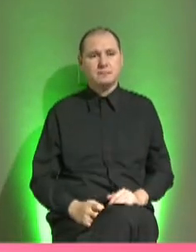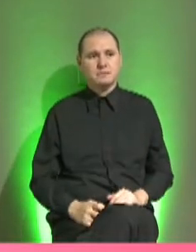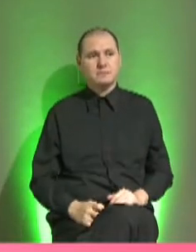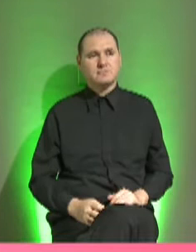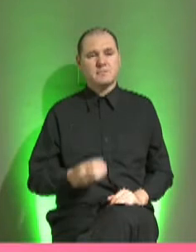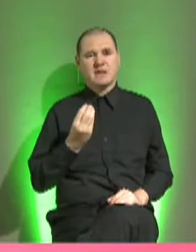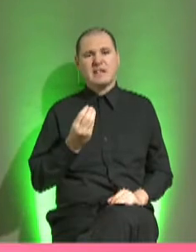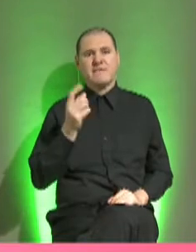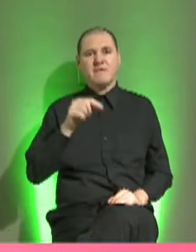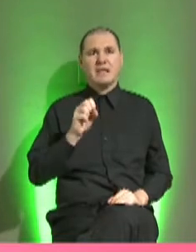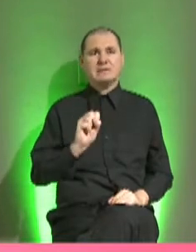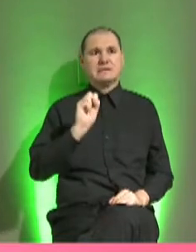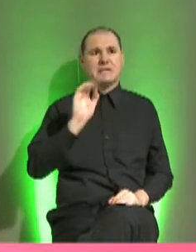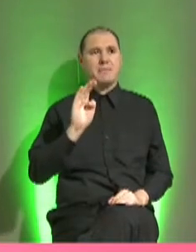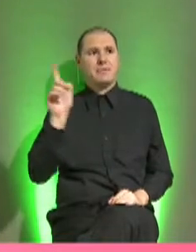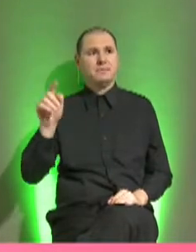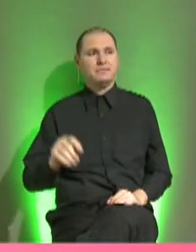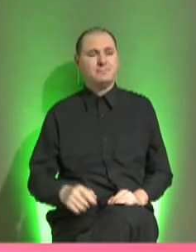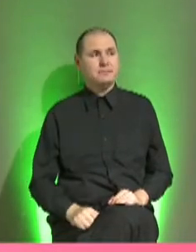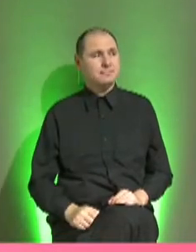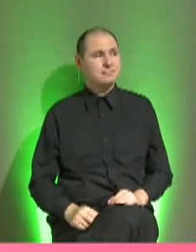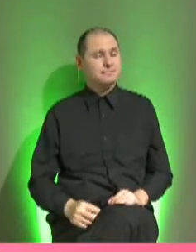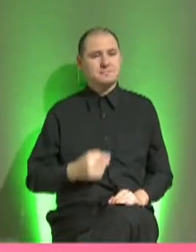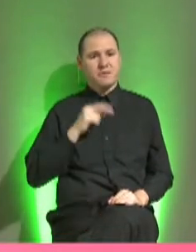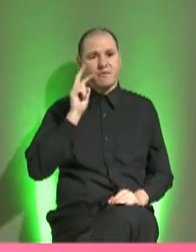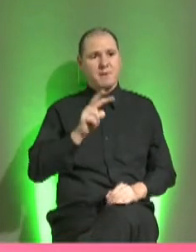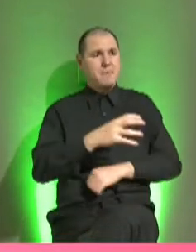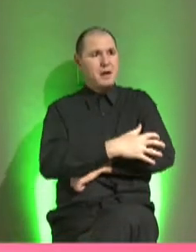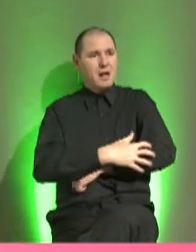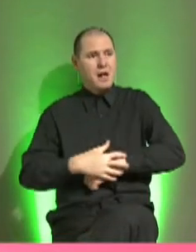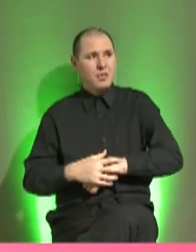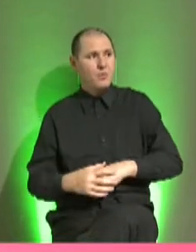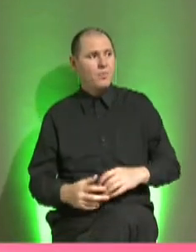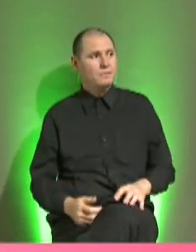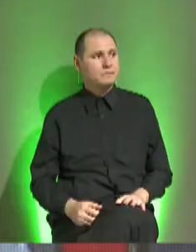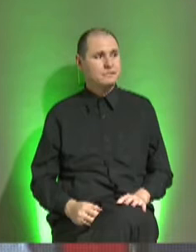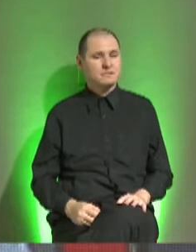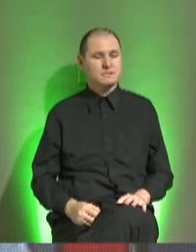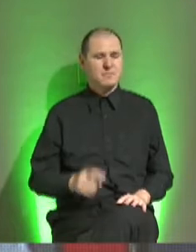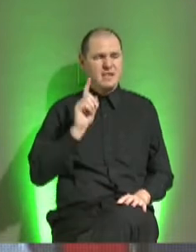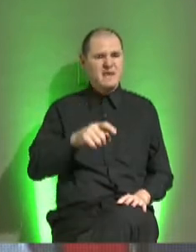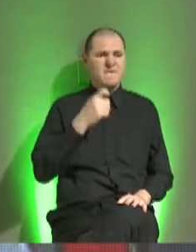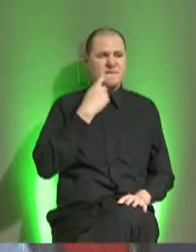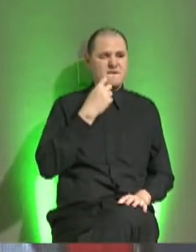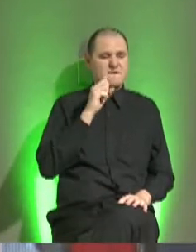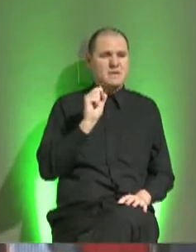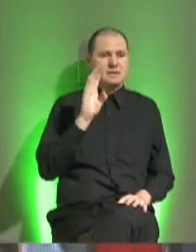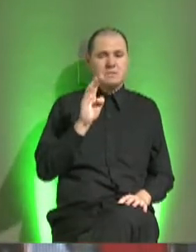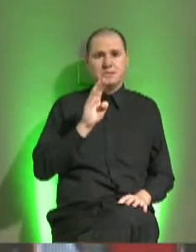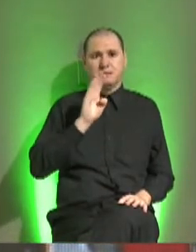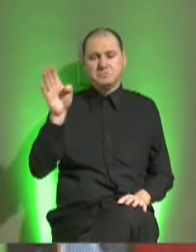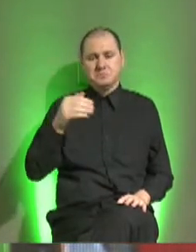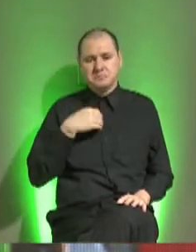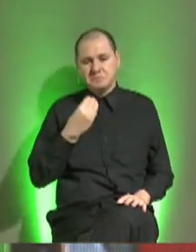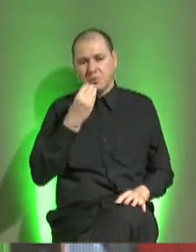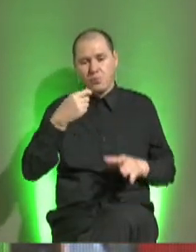¿qué es lo que falta más en Sambra? Yo así, mira, acá por el mercado cuando andaba, ¿qué es lo que falta en Sambra? Pero yo siempre me iba a comer